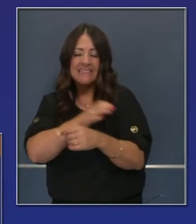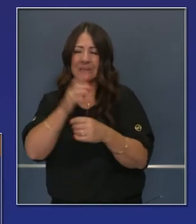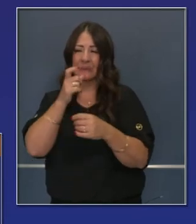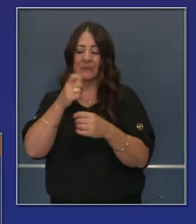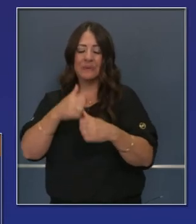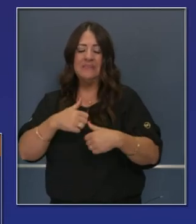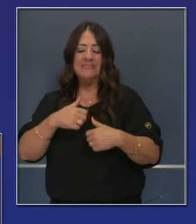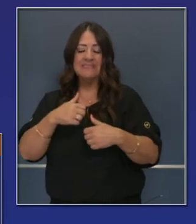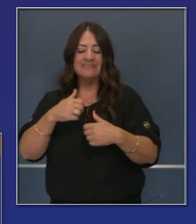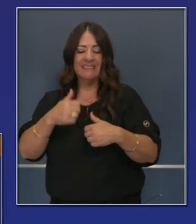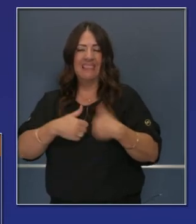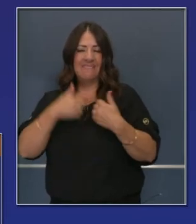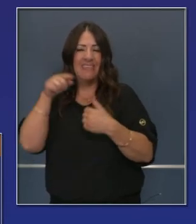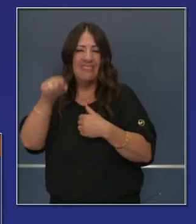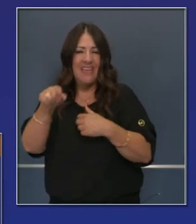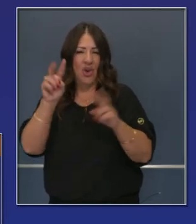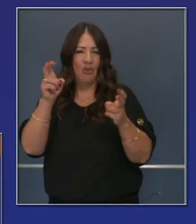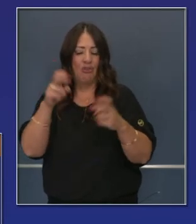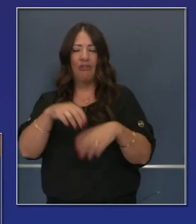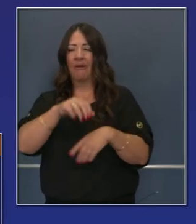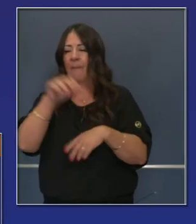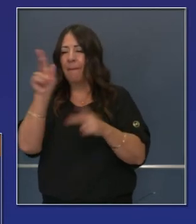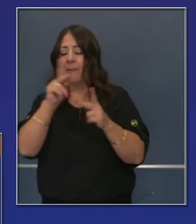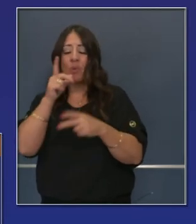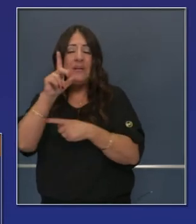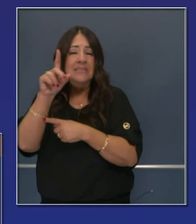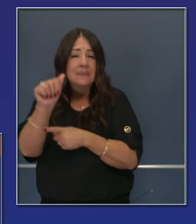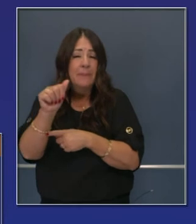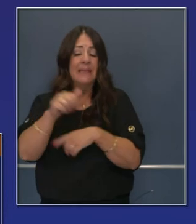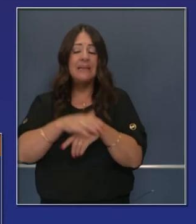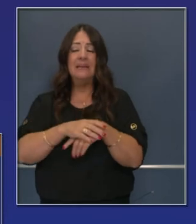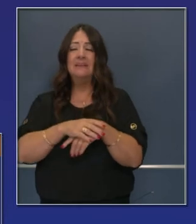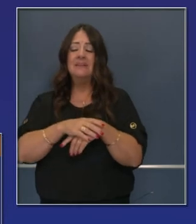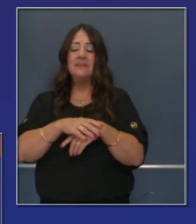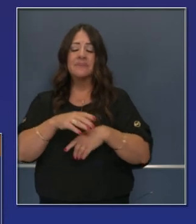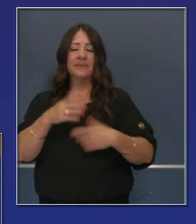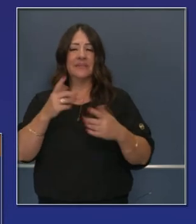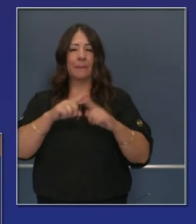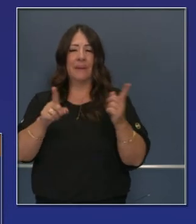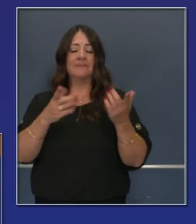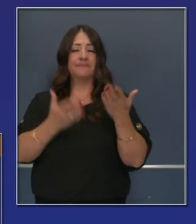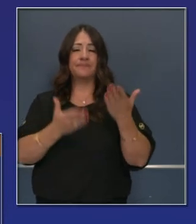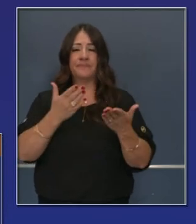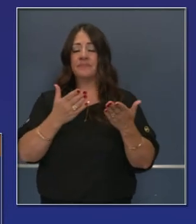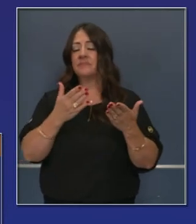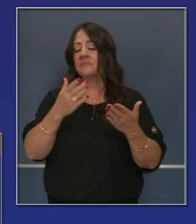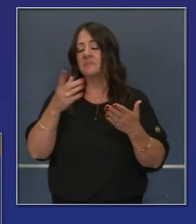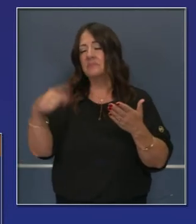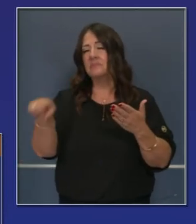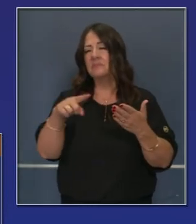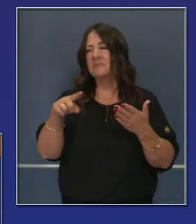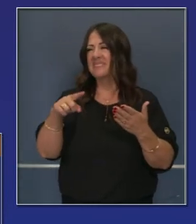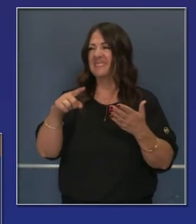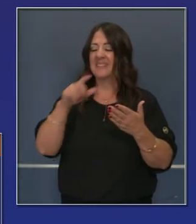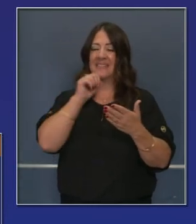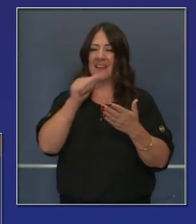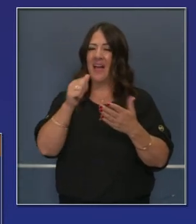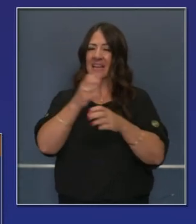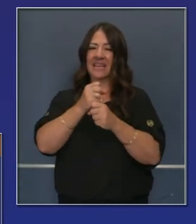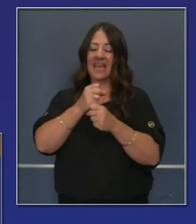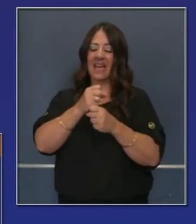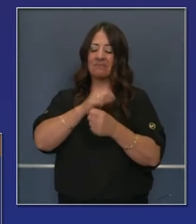largo plazo, los que tienen incapacidades y otros. Es poco probable que ellos